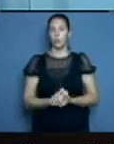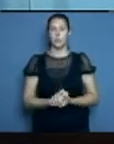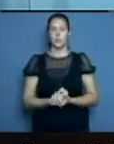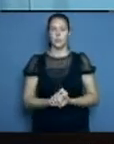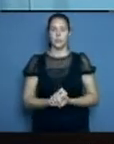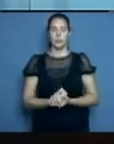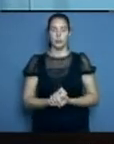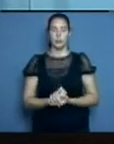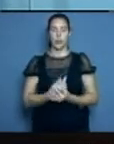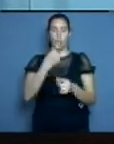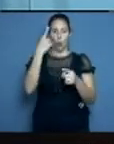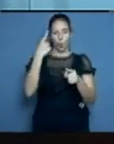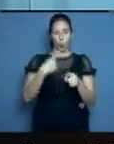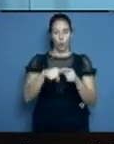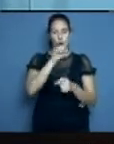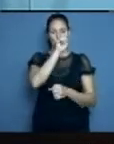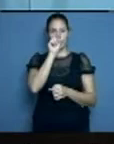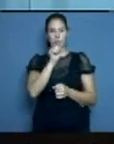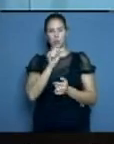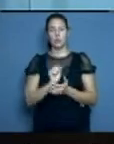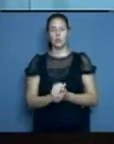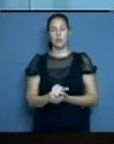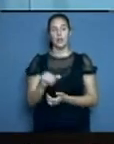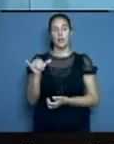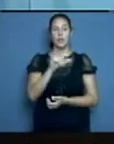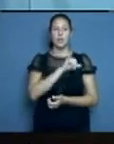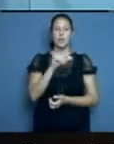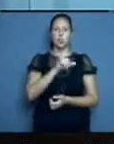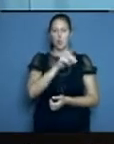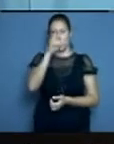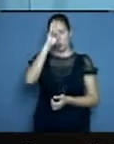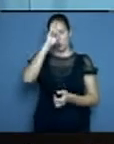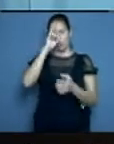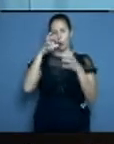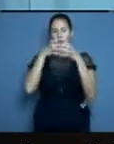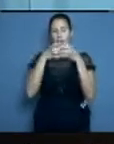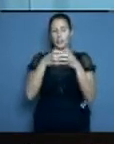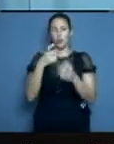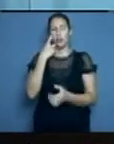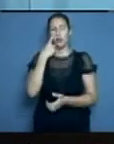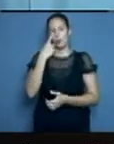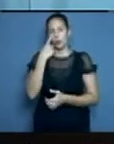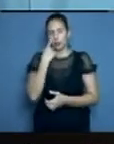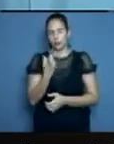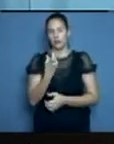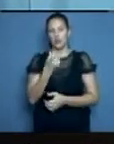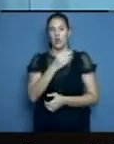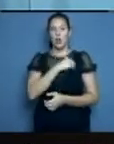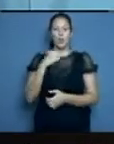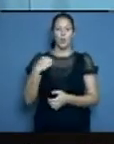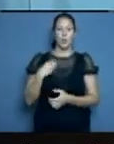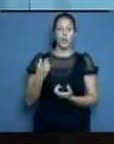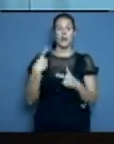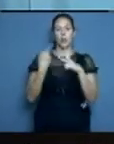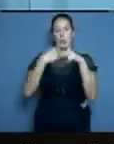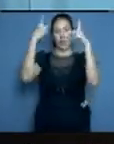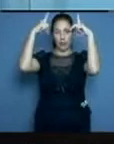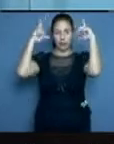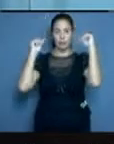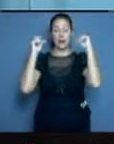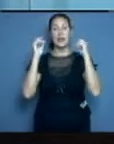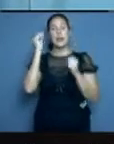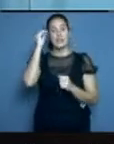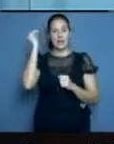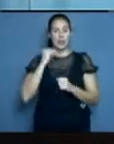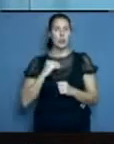recurrente, reitero, el funcionamiento de las áreas de salud, el papel del médico y la enfermera. Sabemos que los médicos son humanos, que